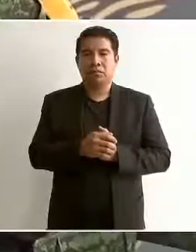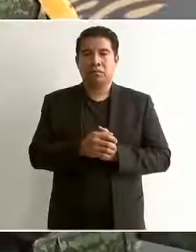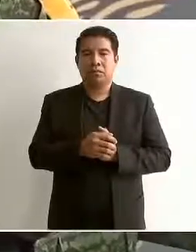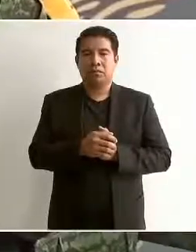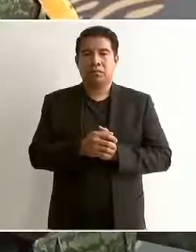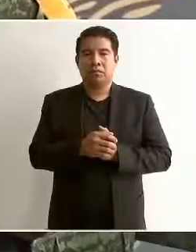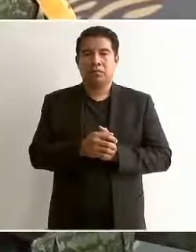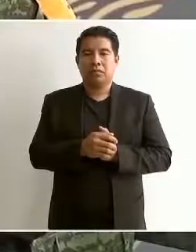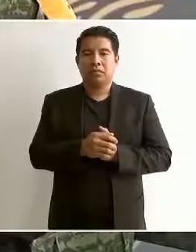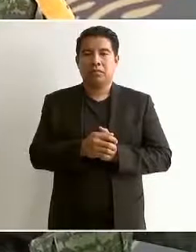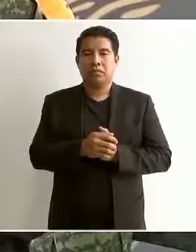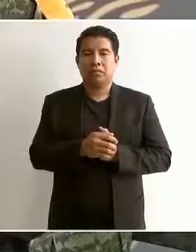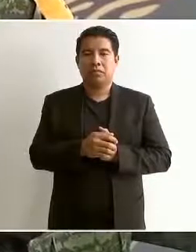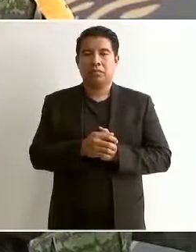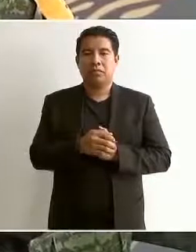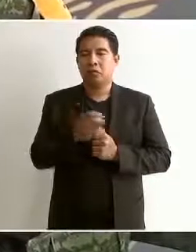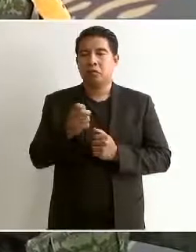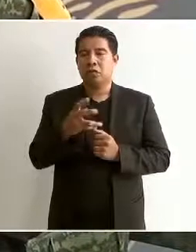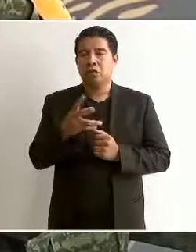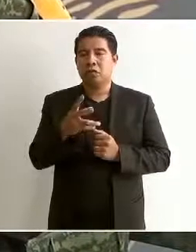poca cosa